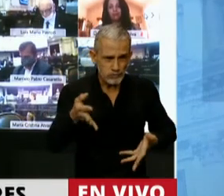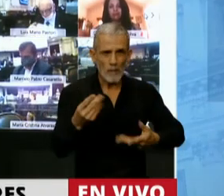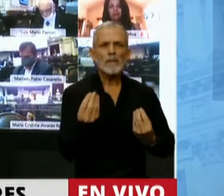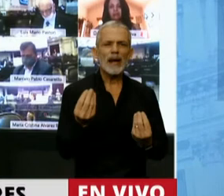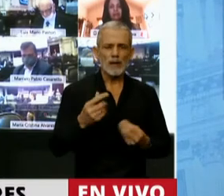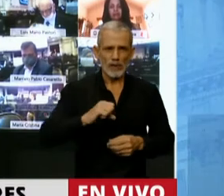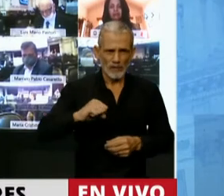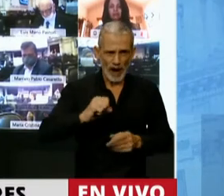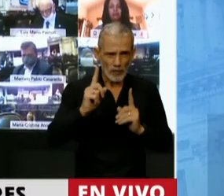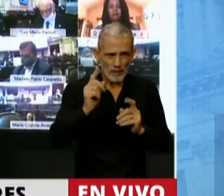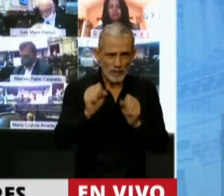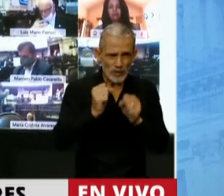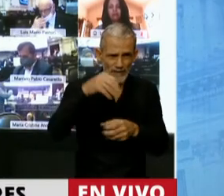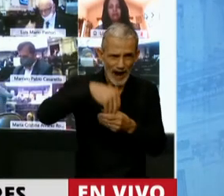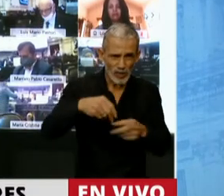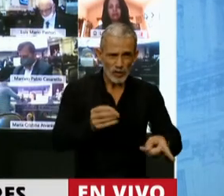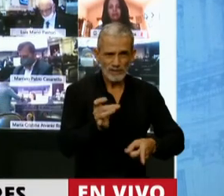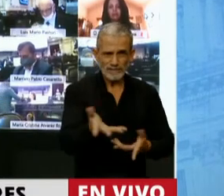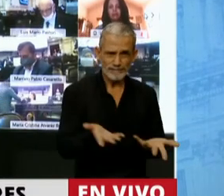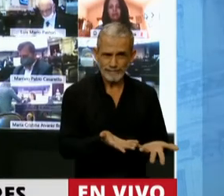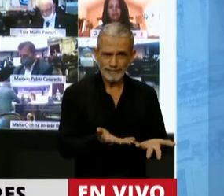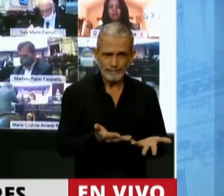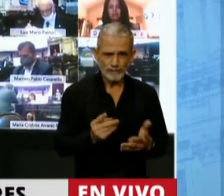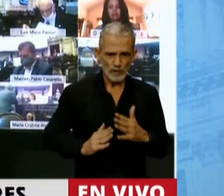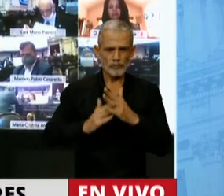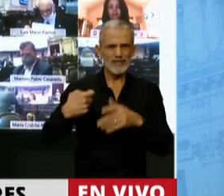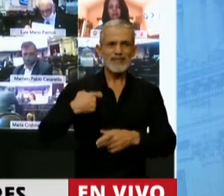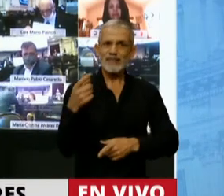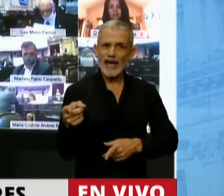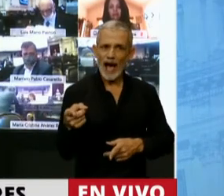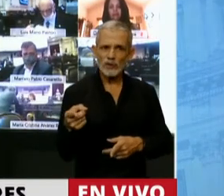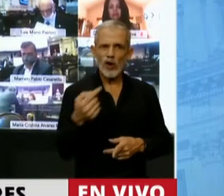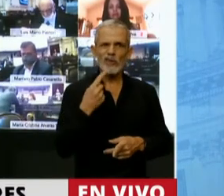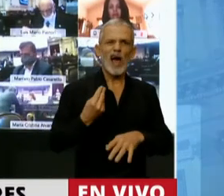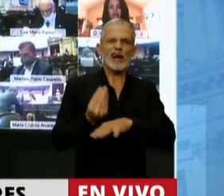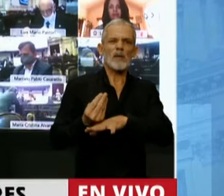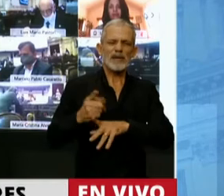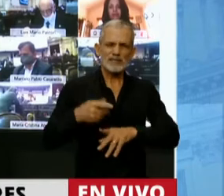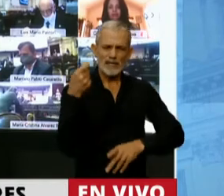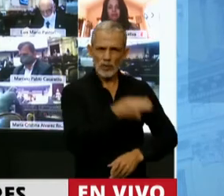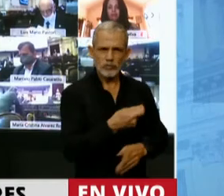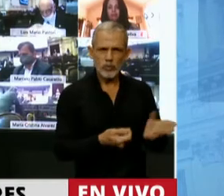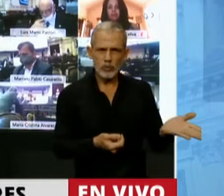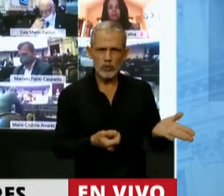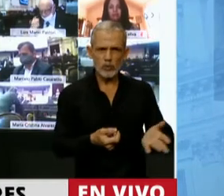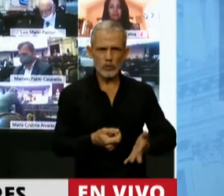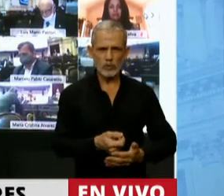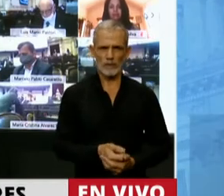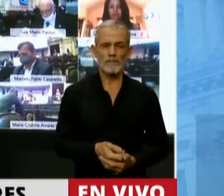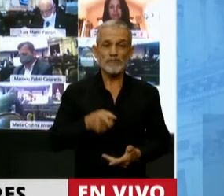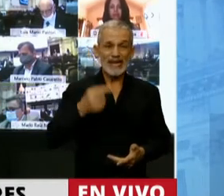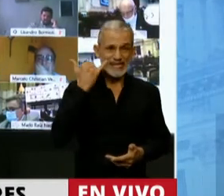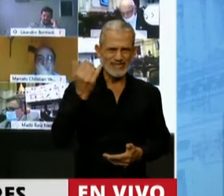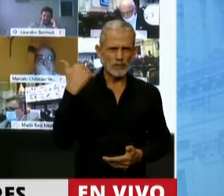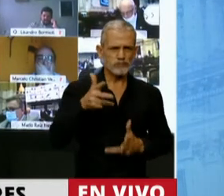fraude a los propios trabajadores que esa conducción sindical dice representar. Como ya